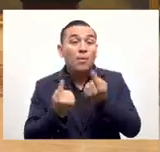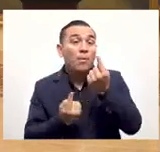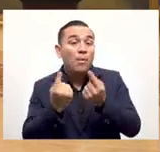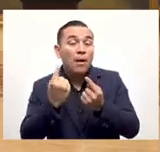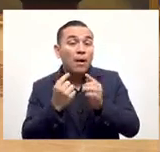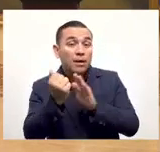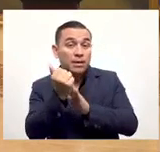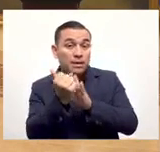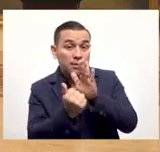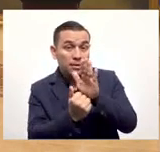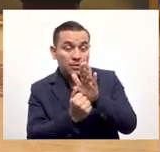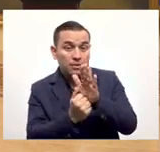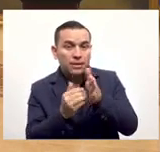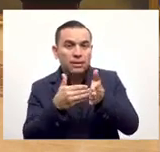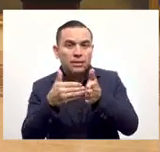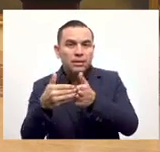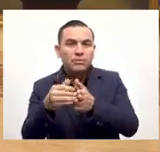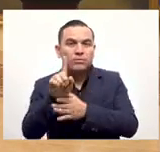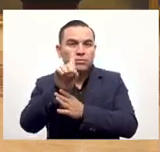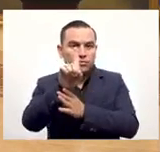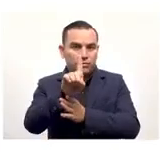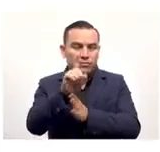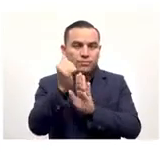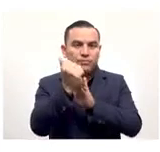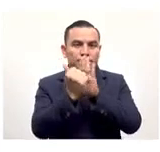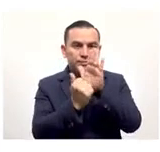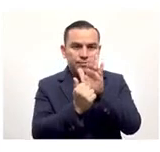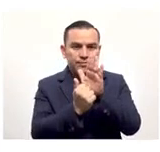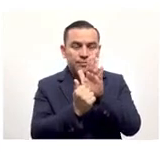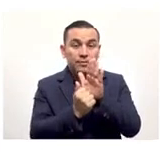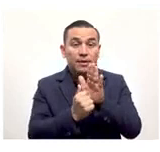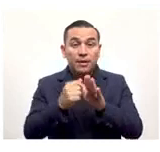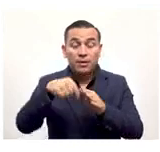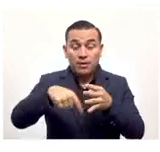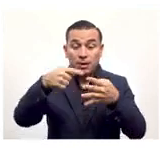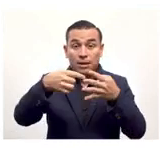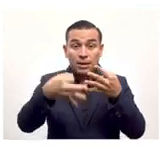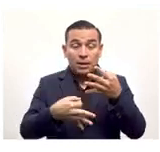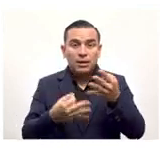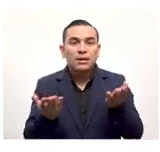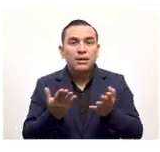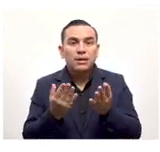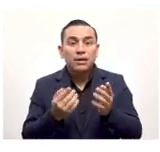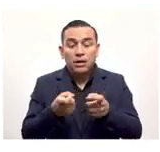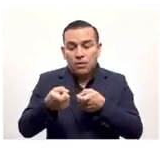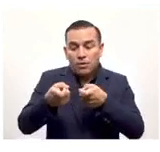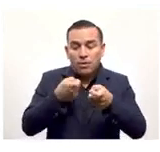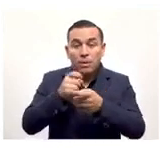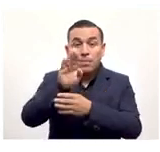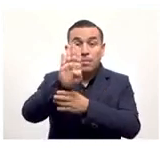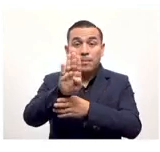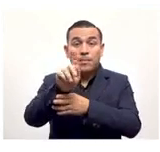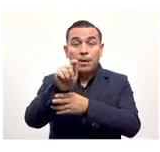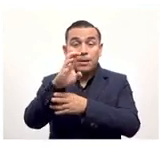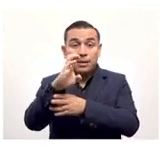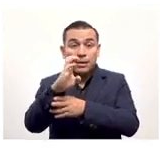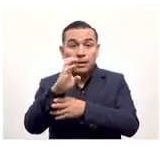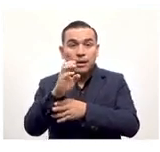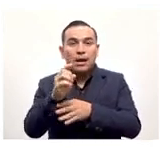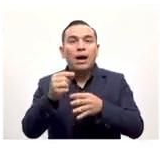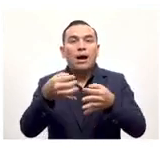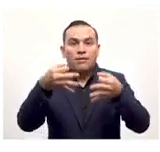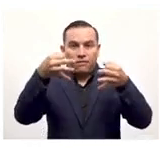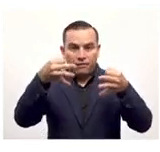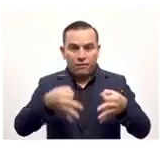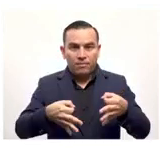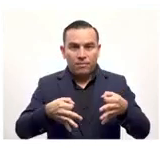¿Cuáles son esos artículos? Bien, veamos el primero. Artículo 1. La presente ley tiene como objeto la regulación del Bitcoin como moneda de curso